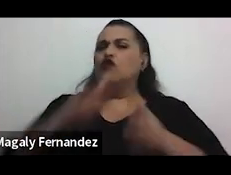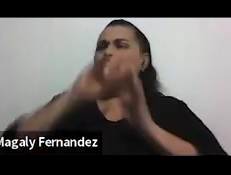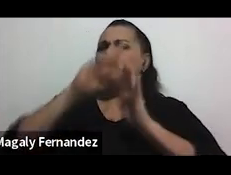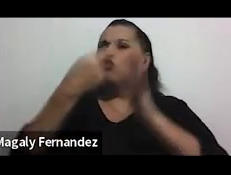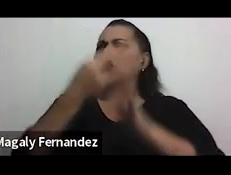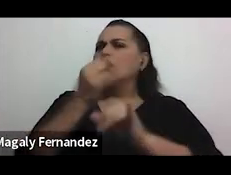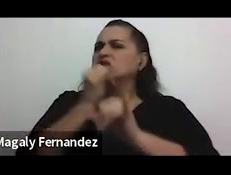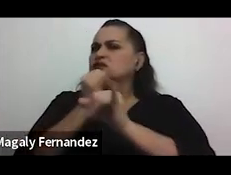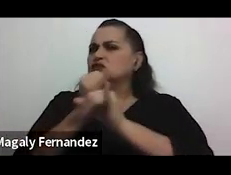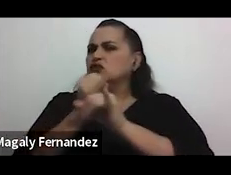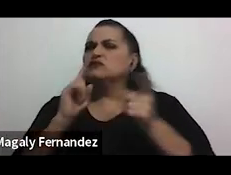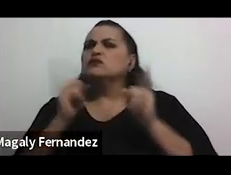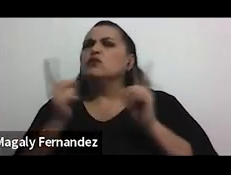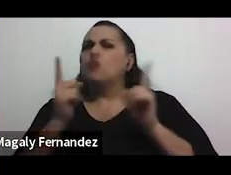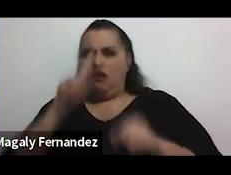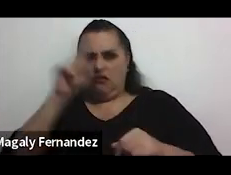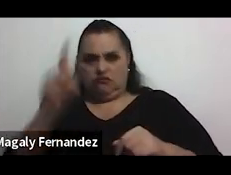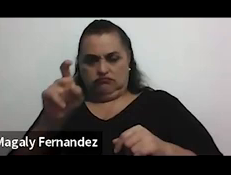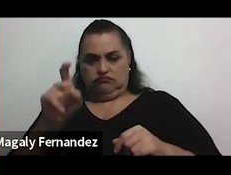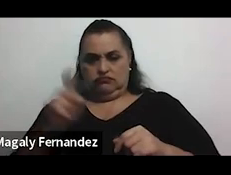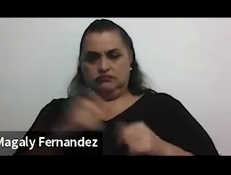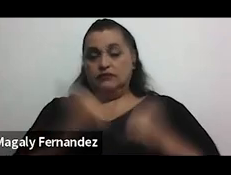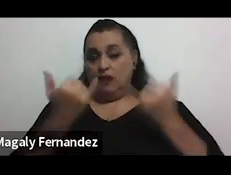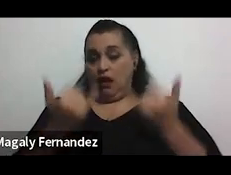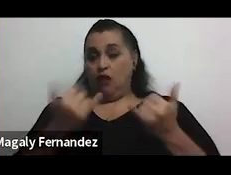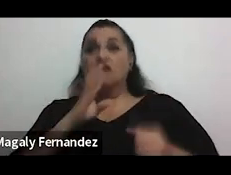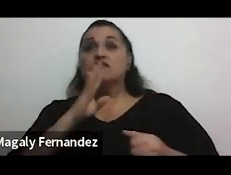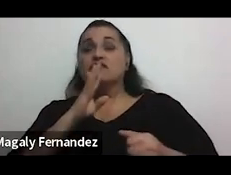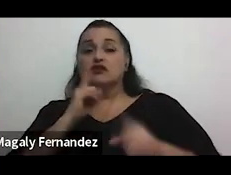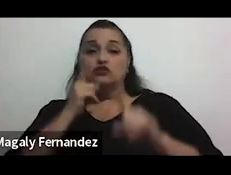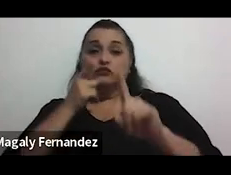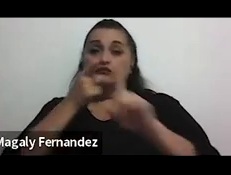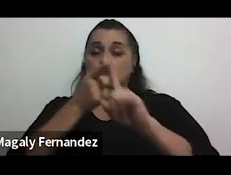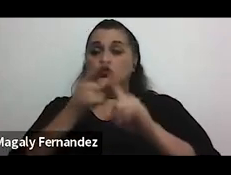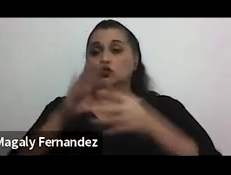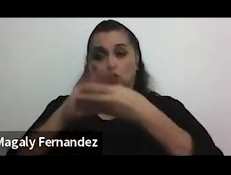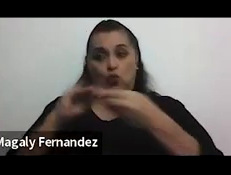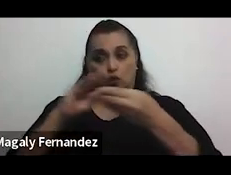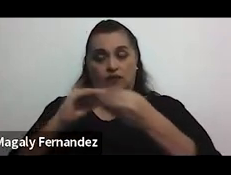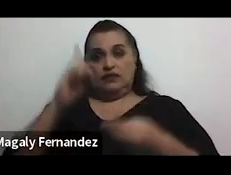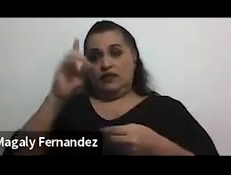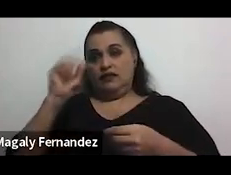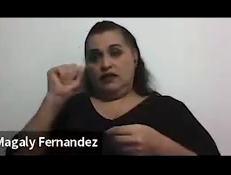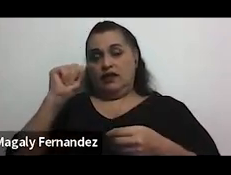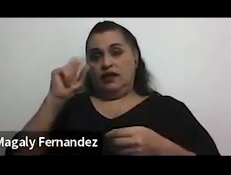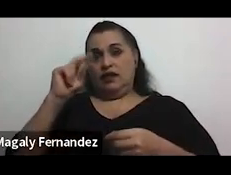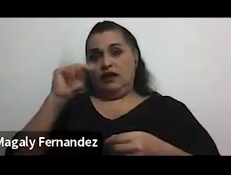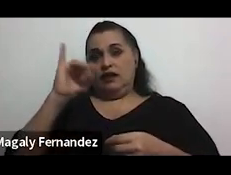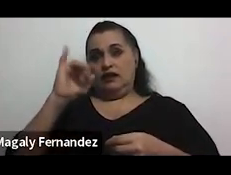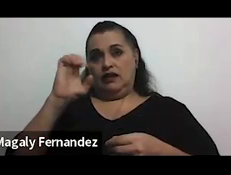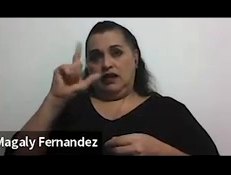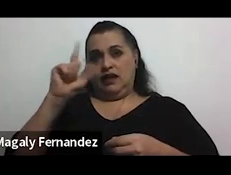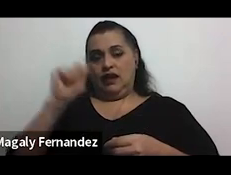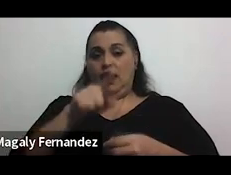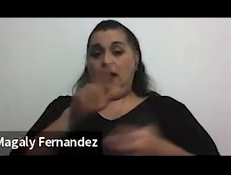entonces de las instituciones hablando ahora en función también de lo que nos cuenta Daniel en el papel